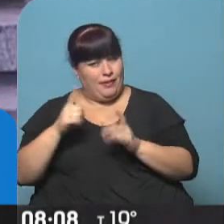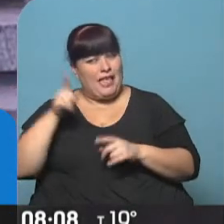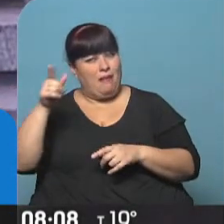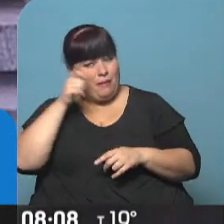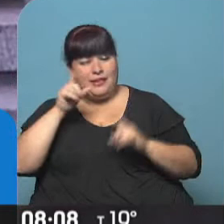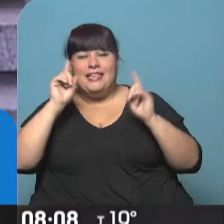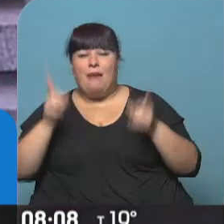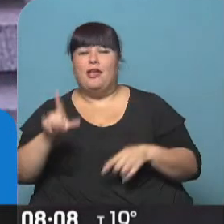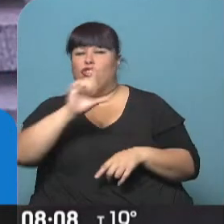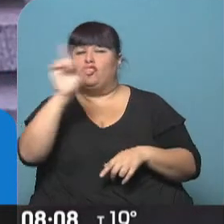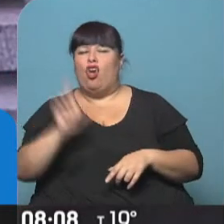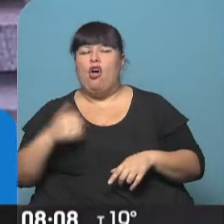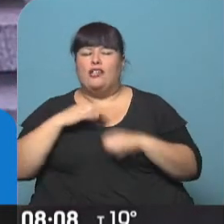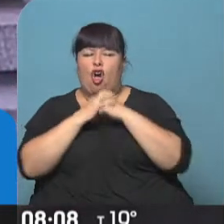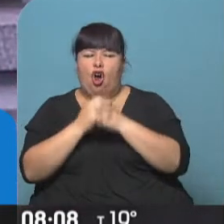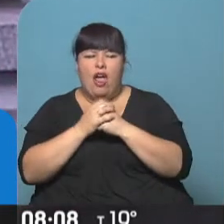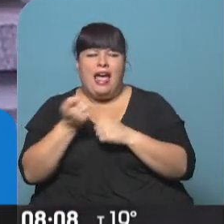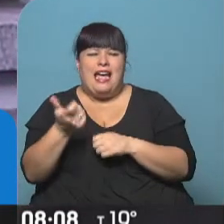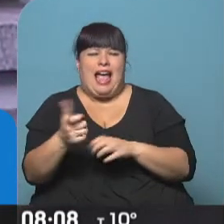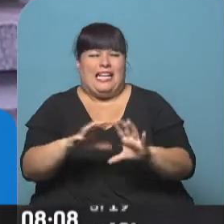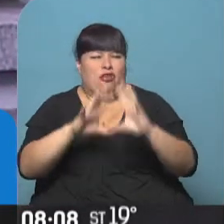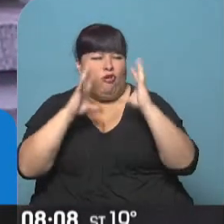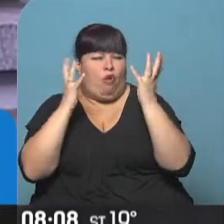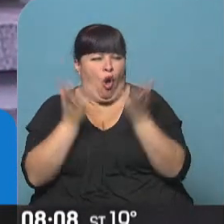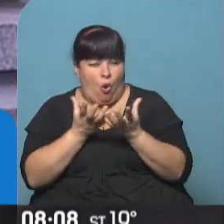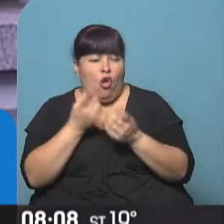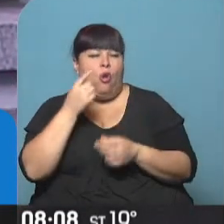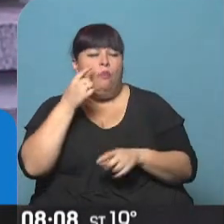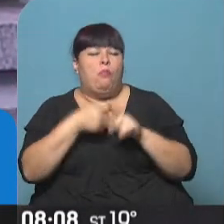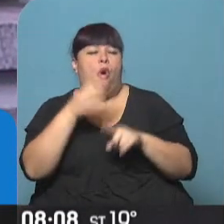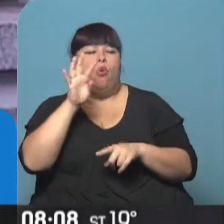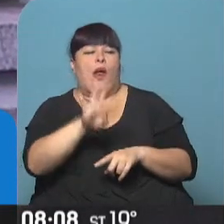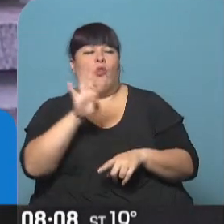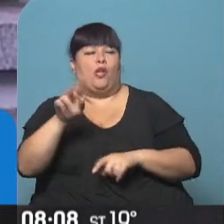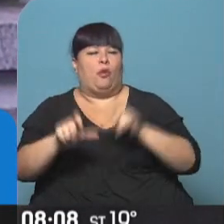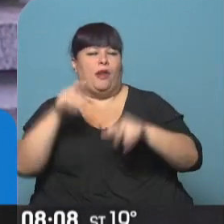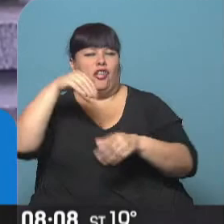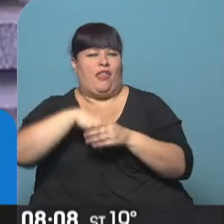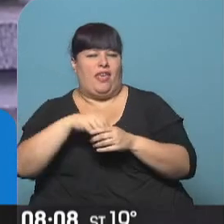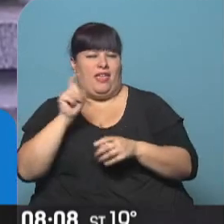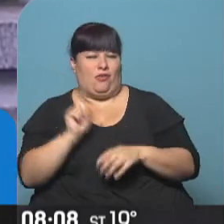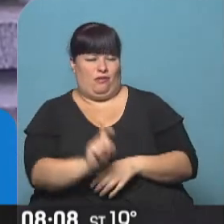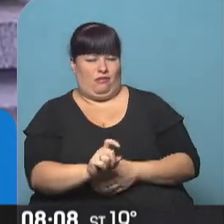allí en Mar del Plata, sino en toda la República Argentina y casi a nivel global por los 44 tripulantes de Lara San Juan.